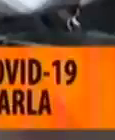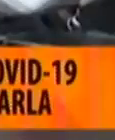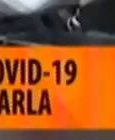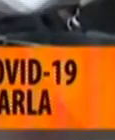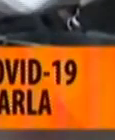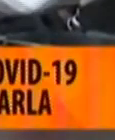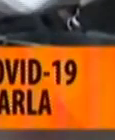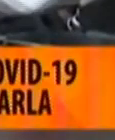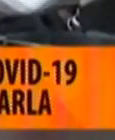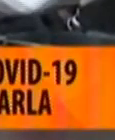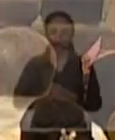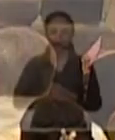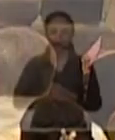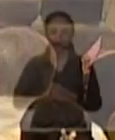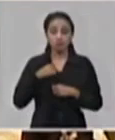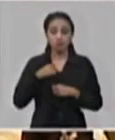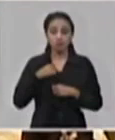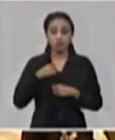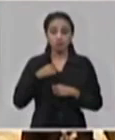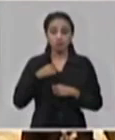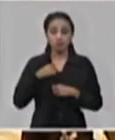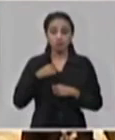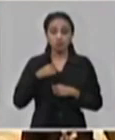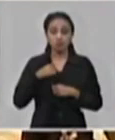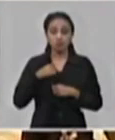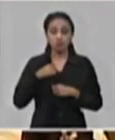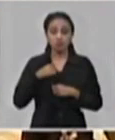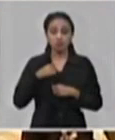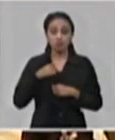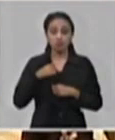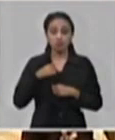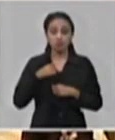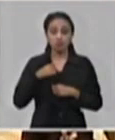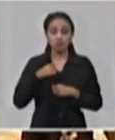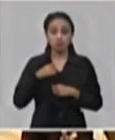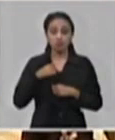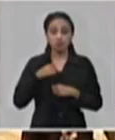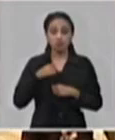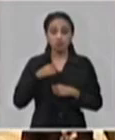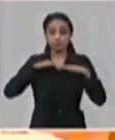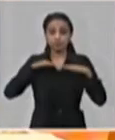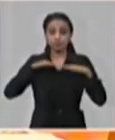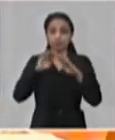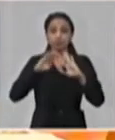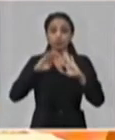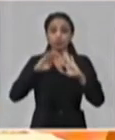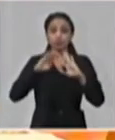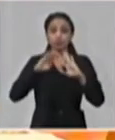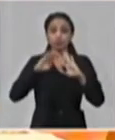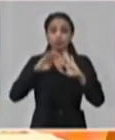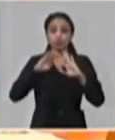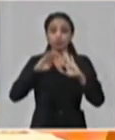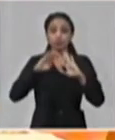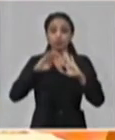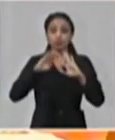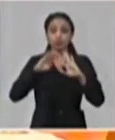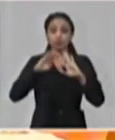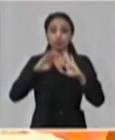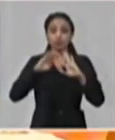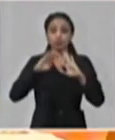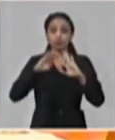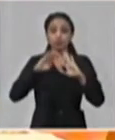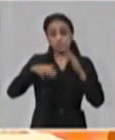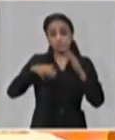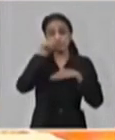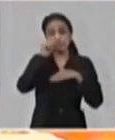En los minutos finales de esta amplia informativa mesa redonda para toda la población, me gustaría, compañero primer ministro, que